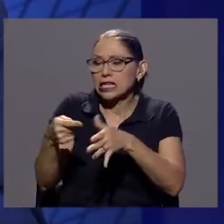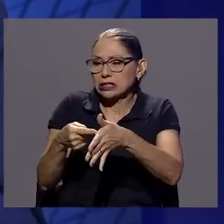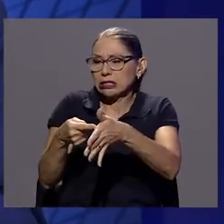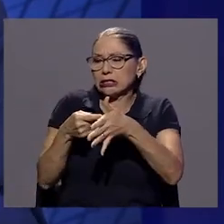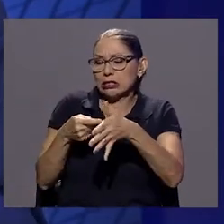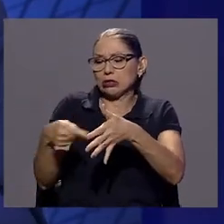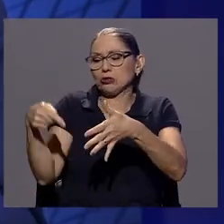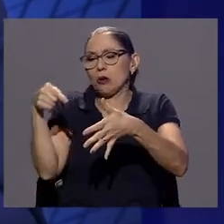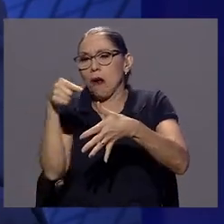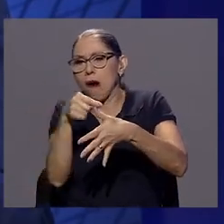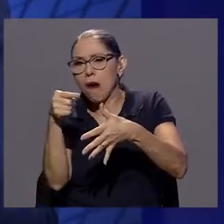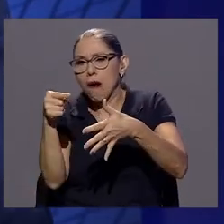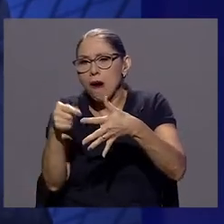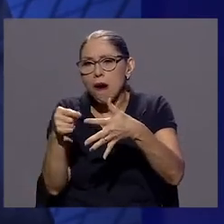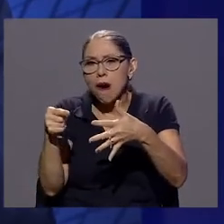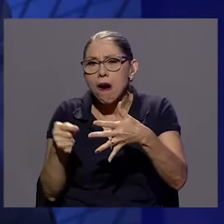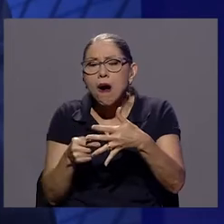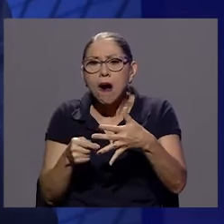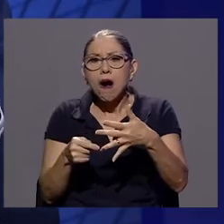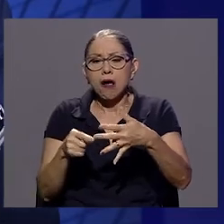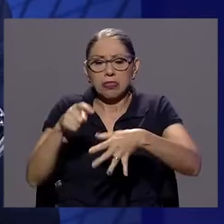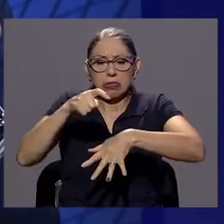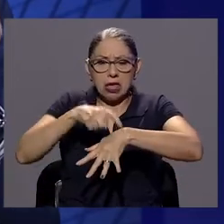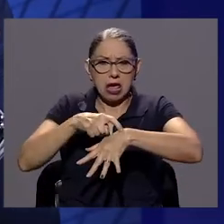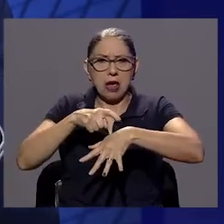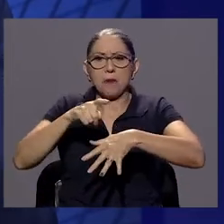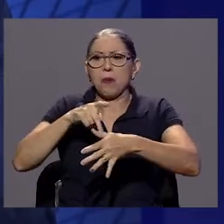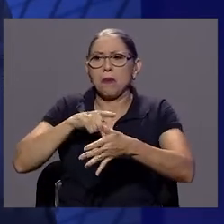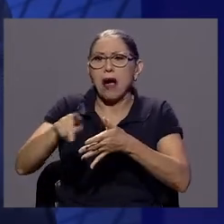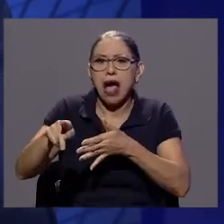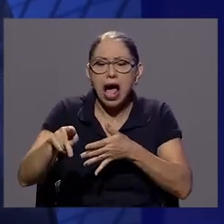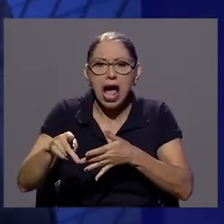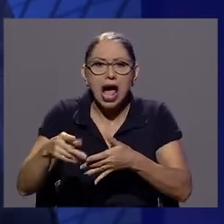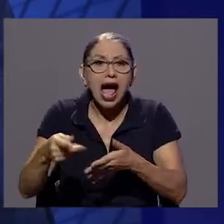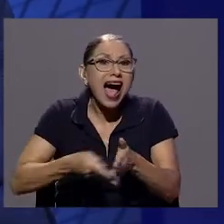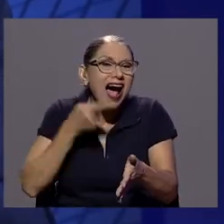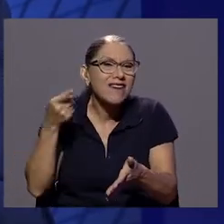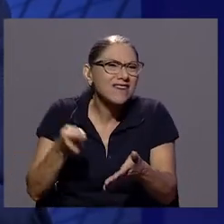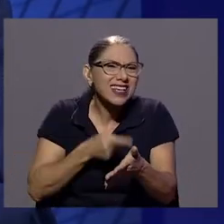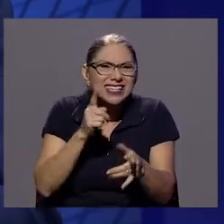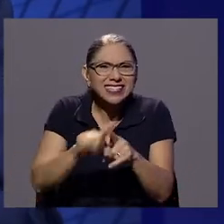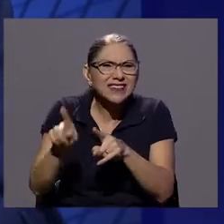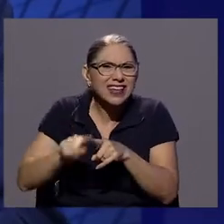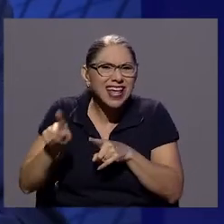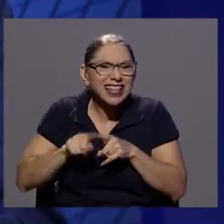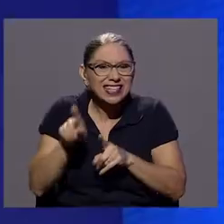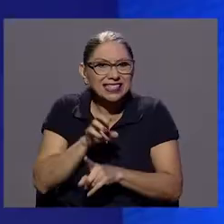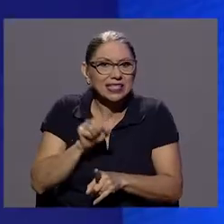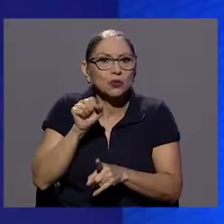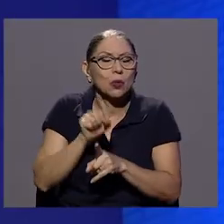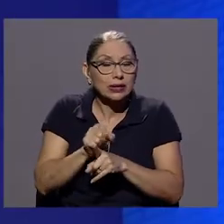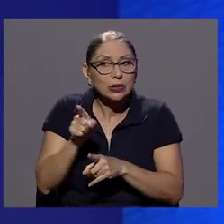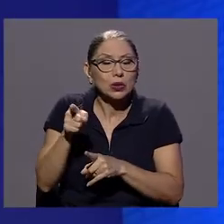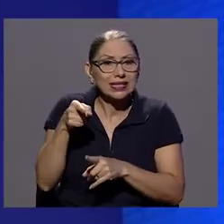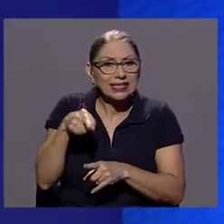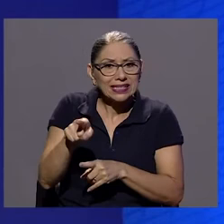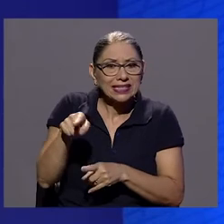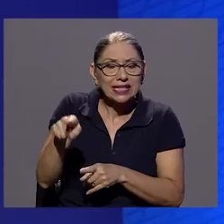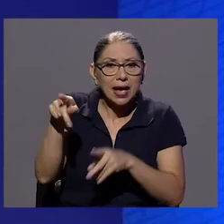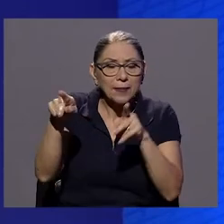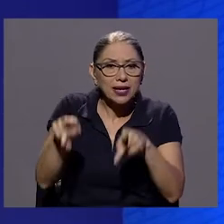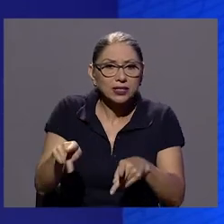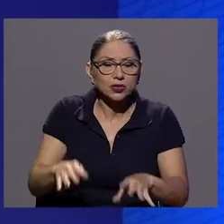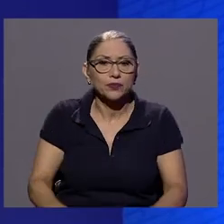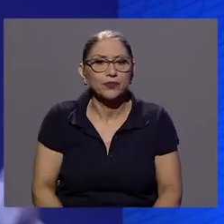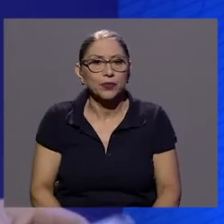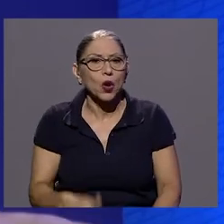cómo se cobra. A veces la tasa de interés no es en sí el problema, ahora es las amenazas que las personas reciben. Don Daniel, yo no sé si usted está